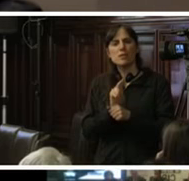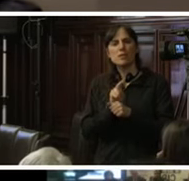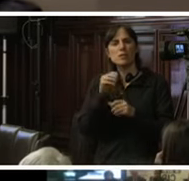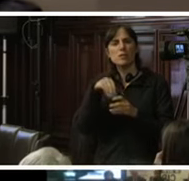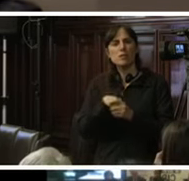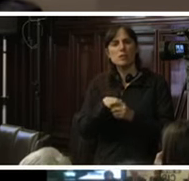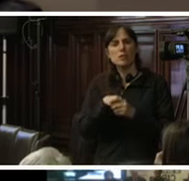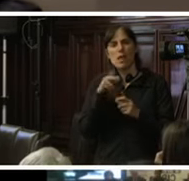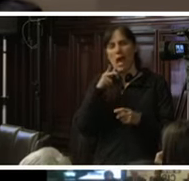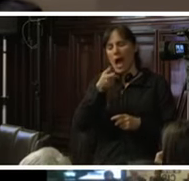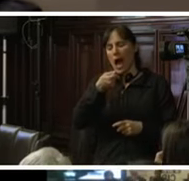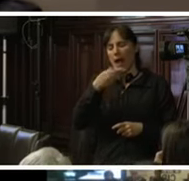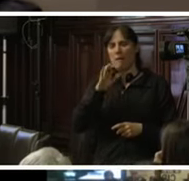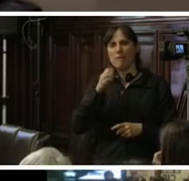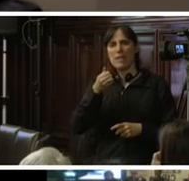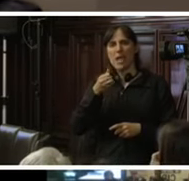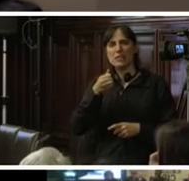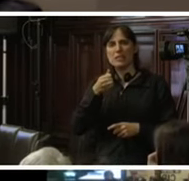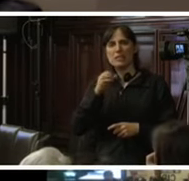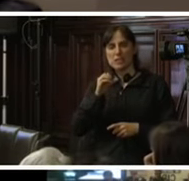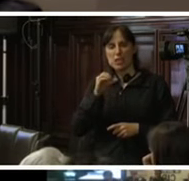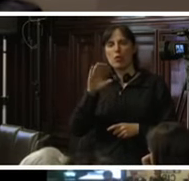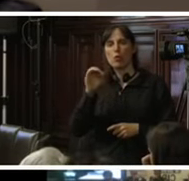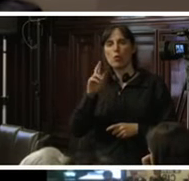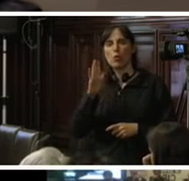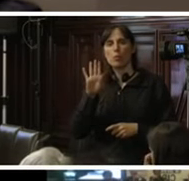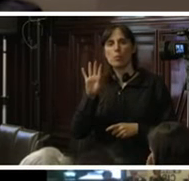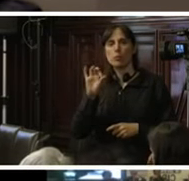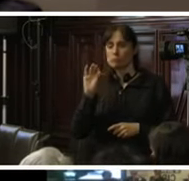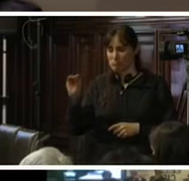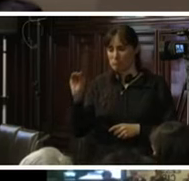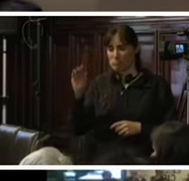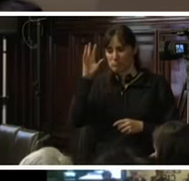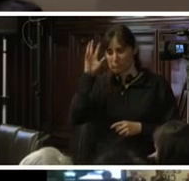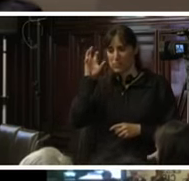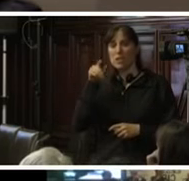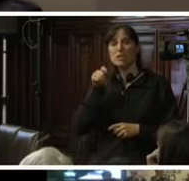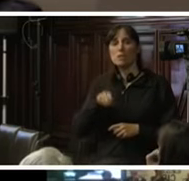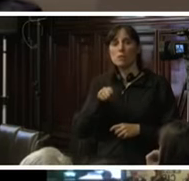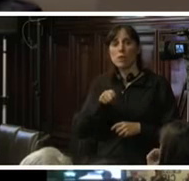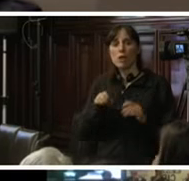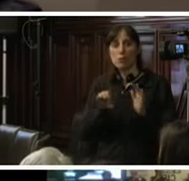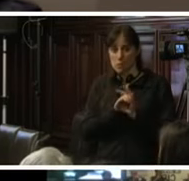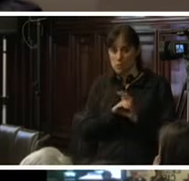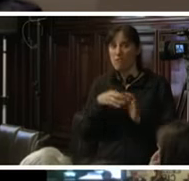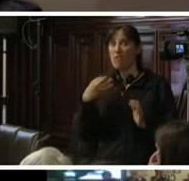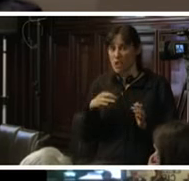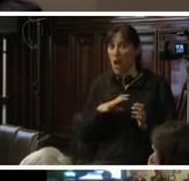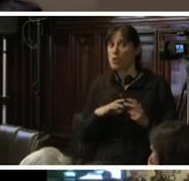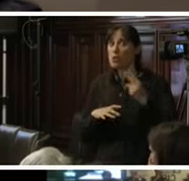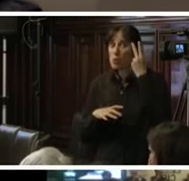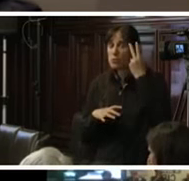habeas corpus haciendo recordar al Tribunal Constitucional que, en efecto, existen dos casos